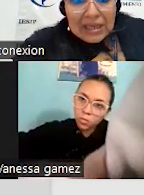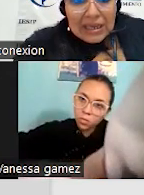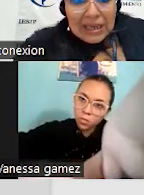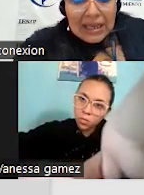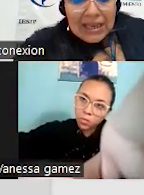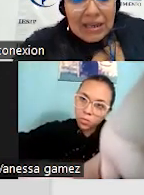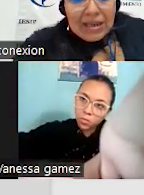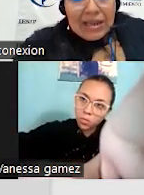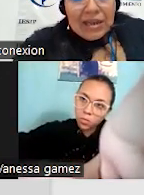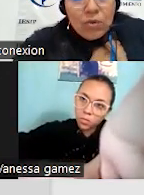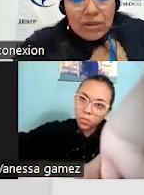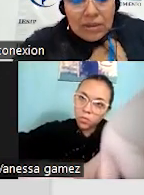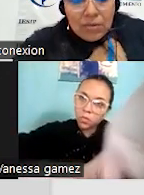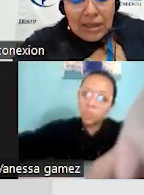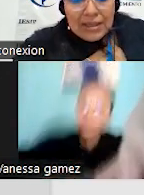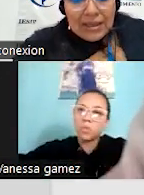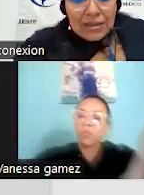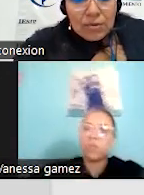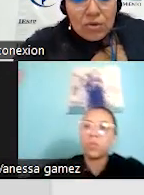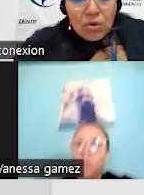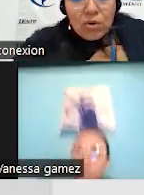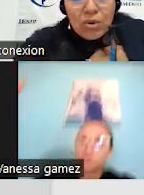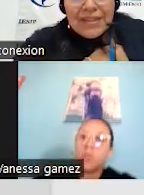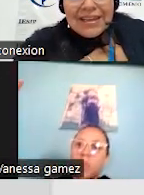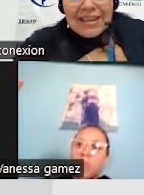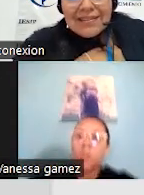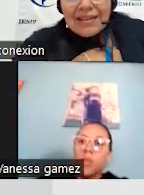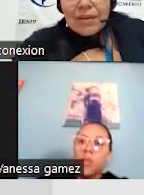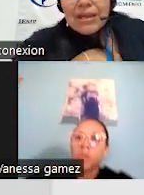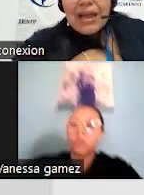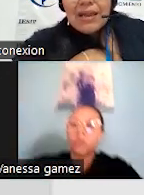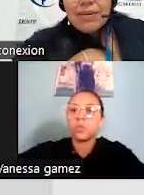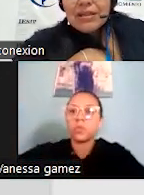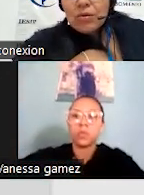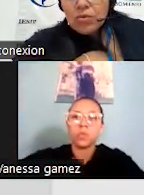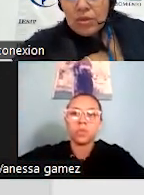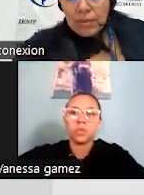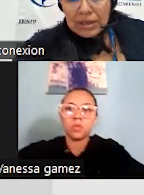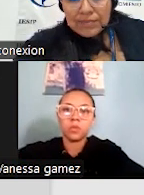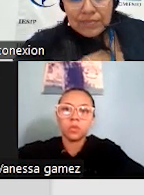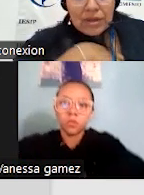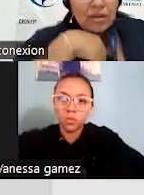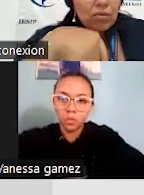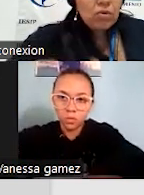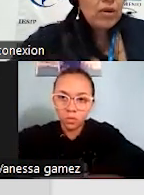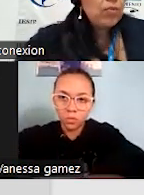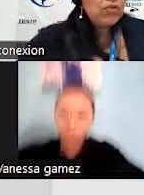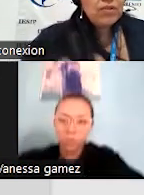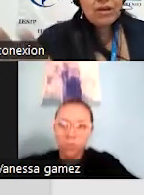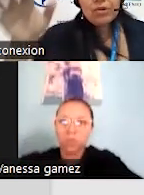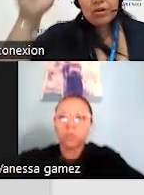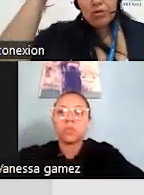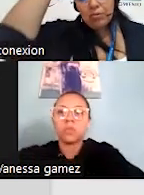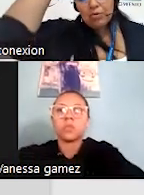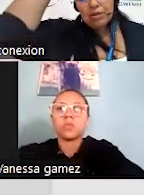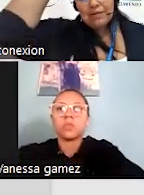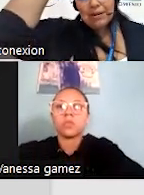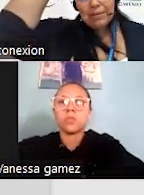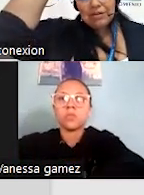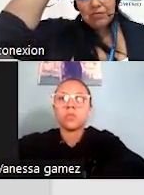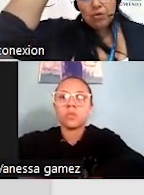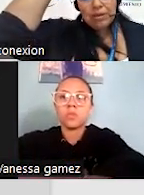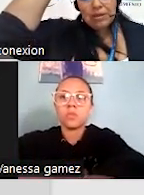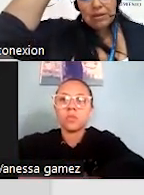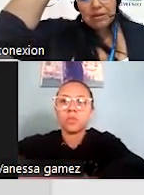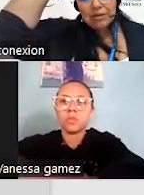Y el último que es etiqueta y protocolo es del 15 de abril al 21 de abril. Ahí yo lo voy a modificar porque yo lo monté